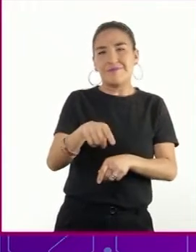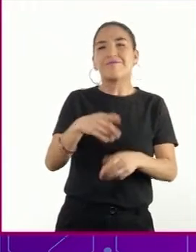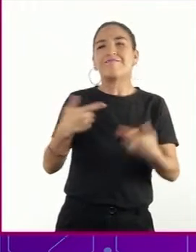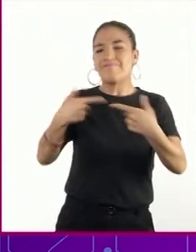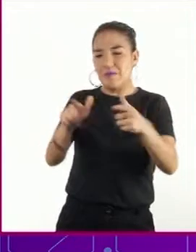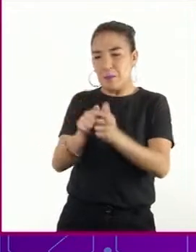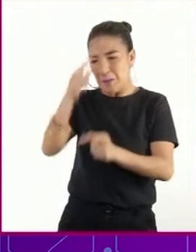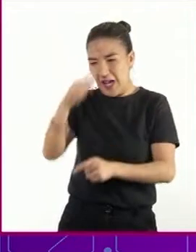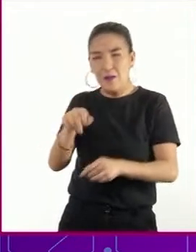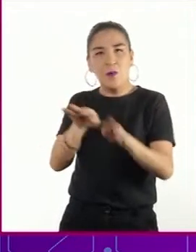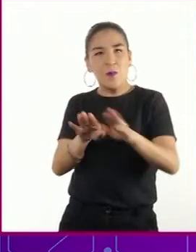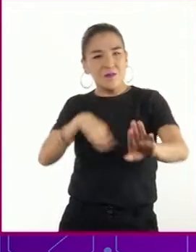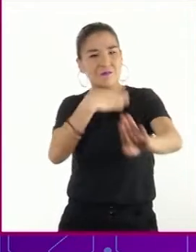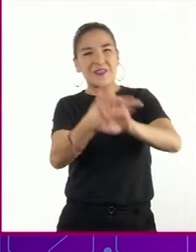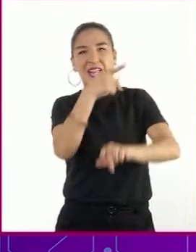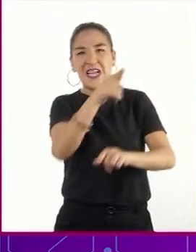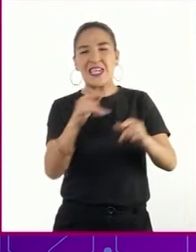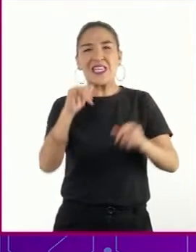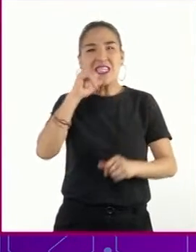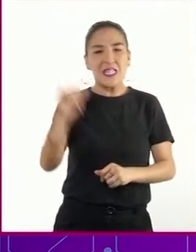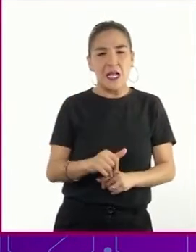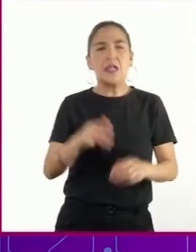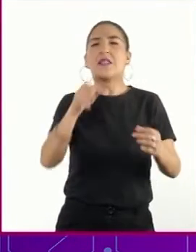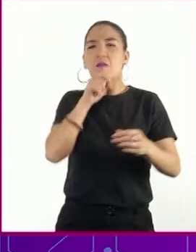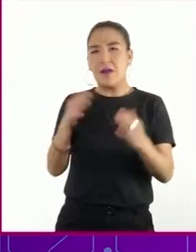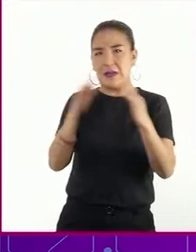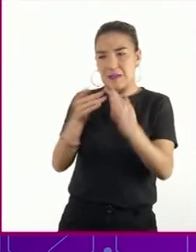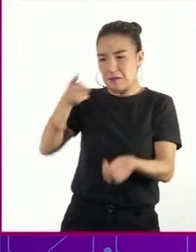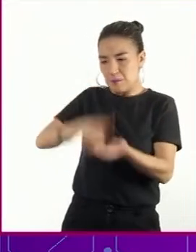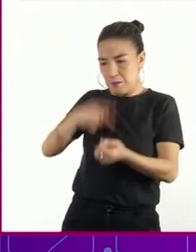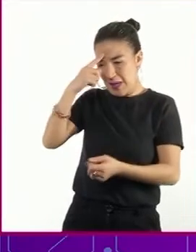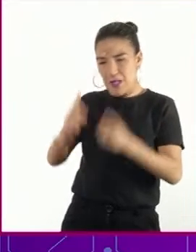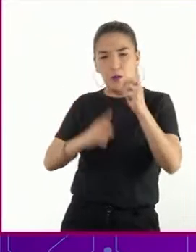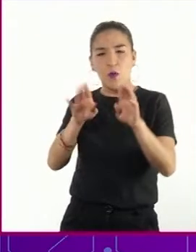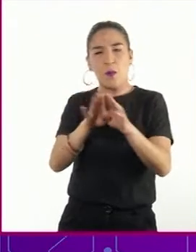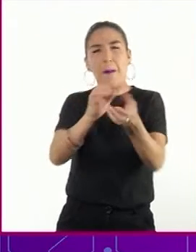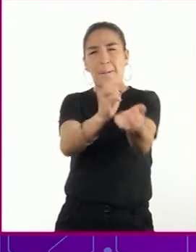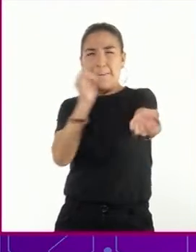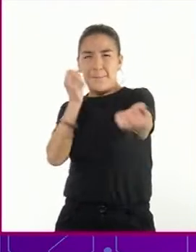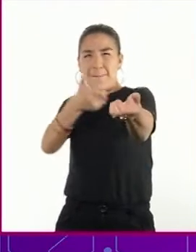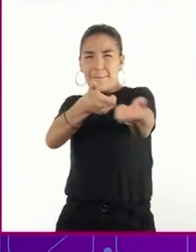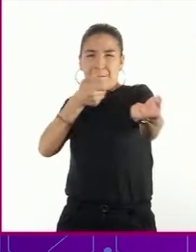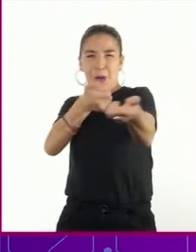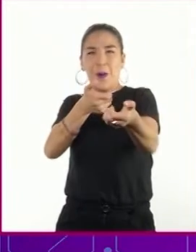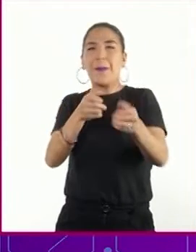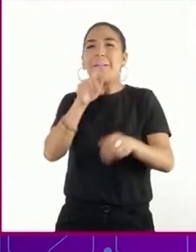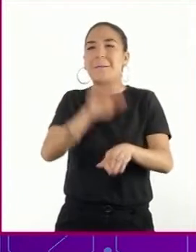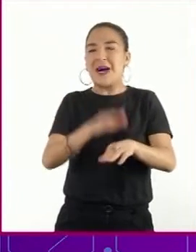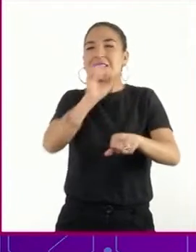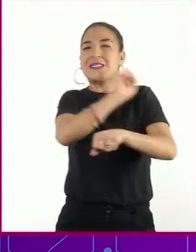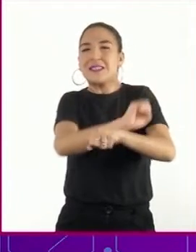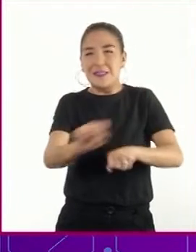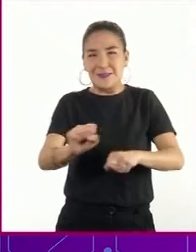frentes, así como de armas de caza y deportivas y la producción de fusiles y subfusiles muy simples.